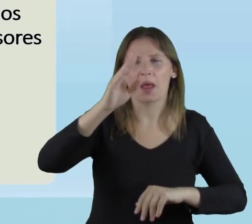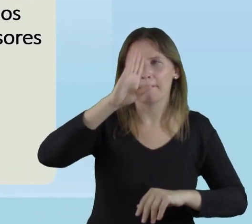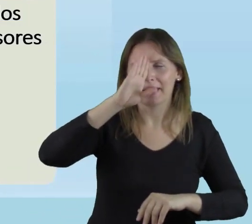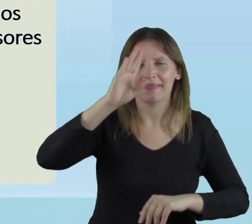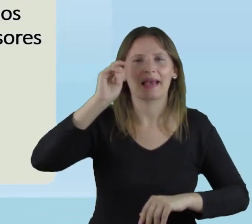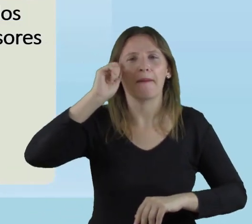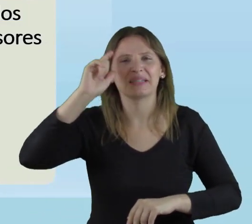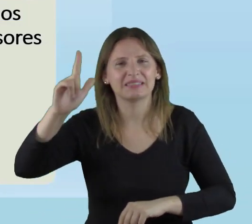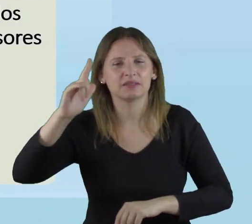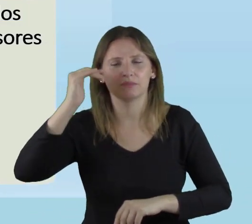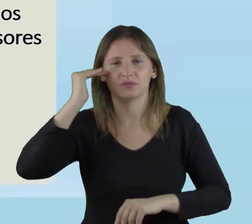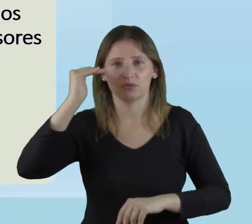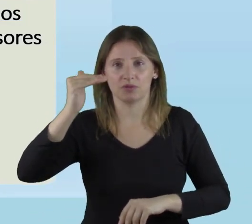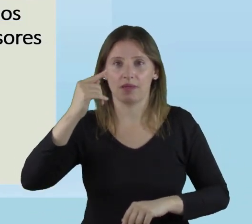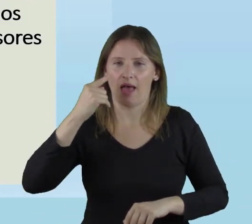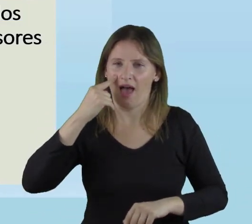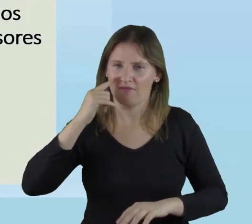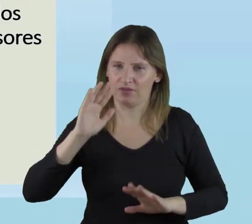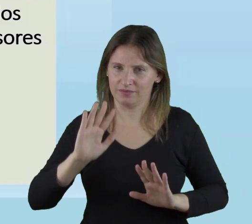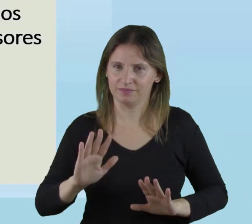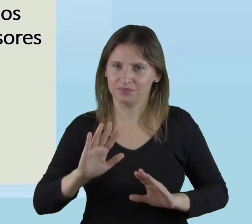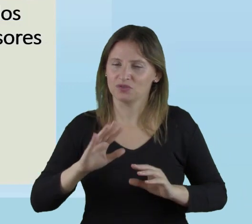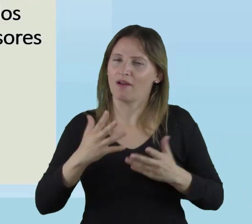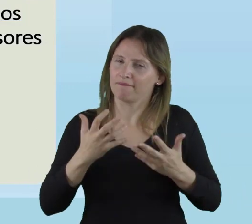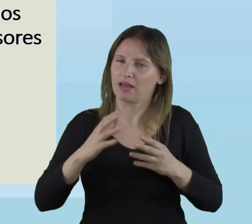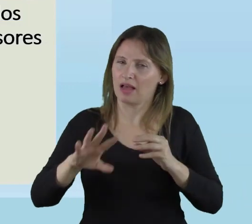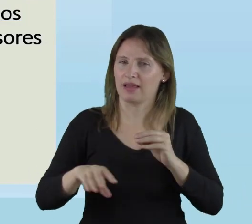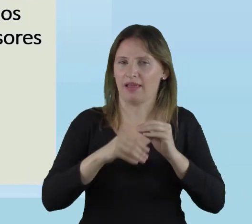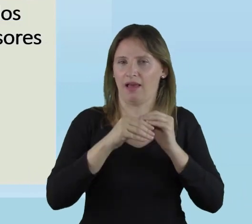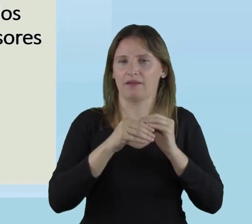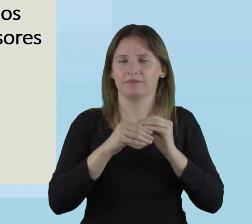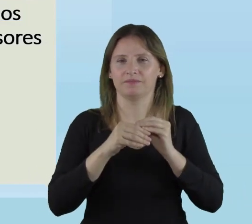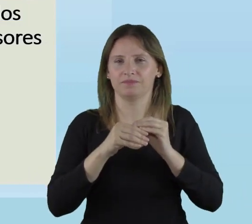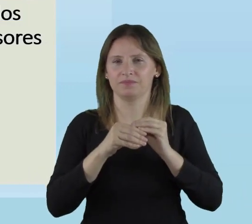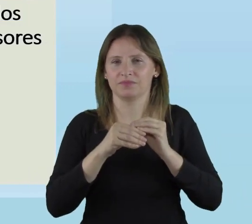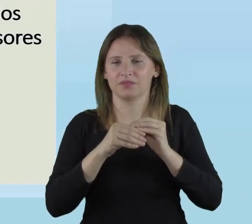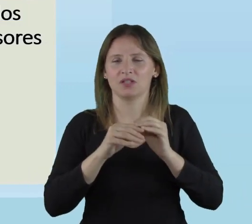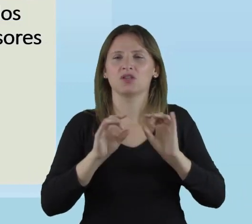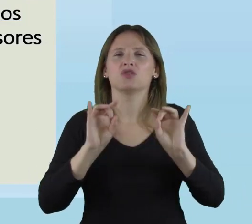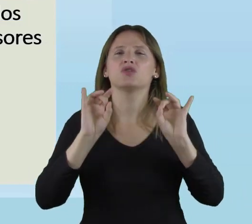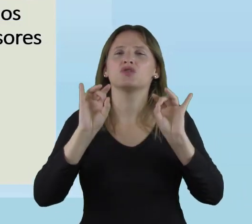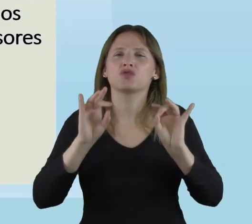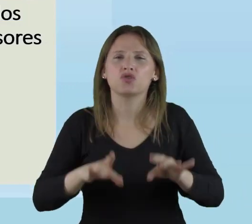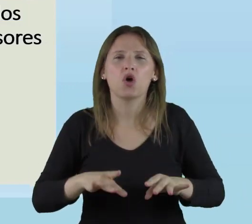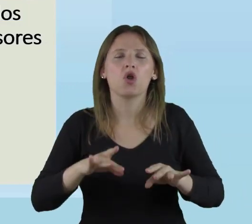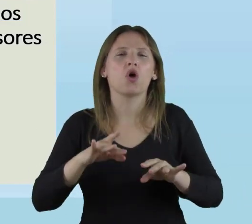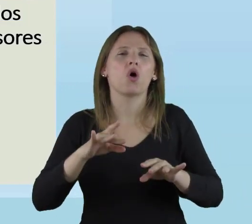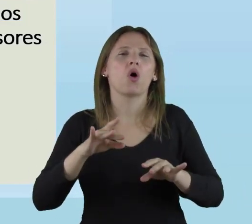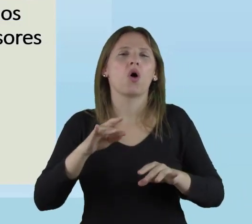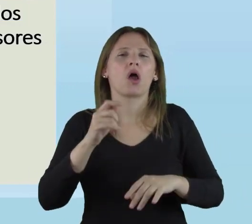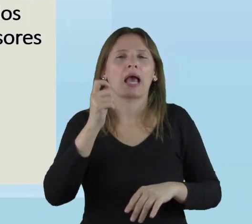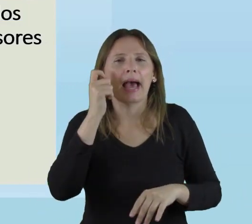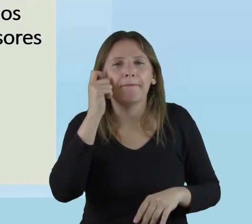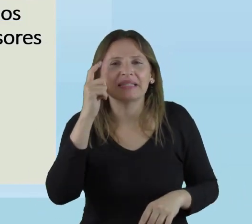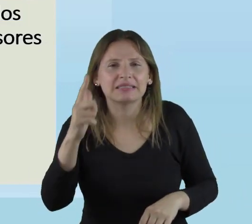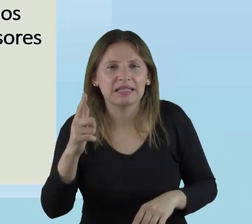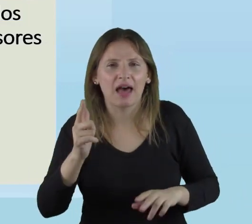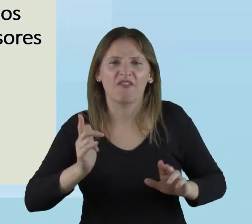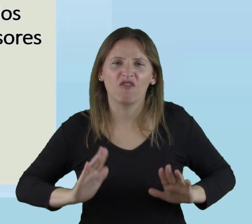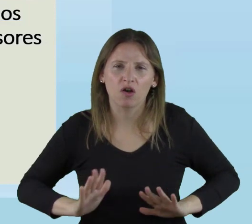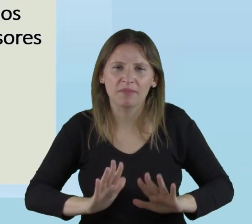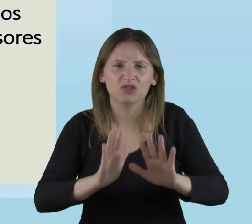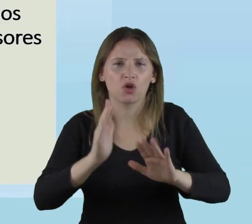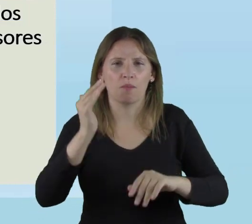profesores? Y miren acá, yo quisiera agregar algo más. No solamente la